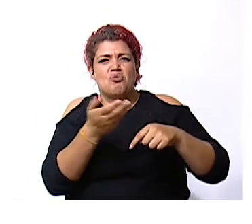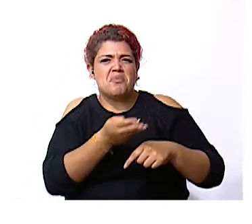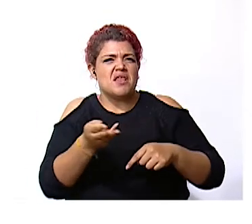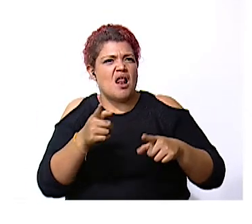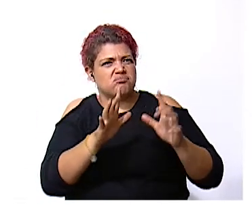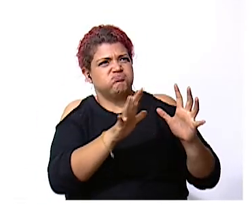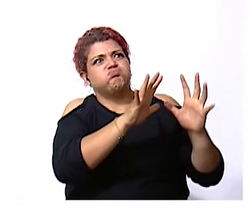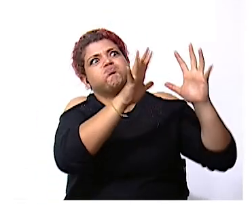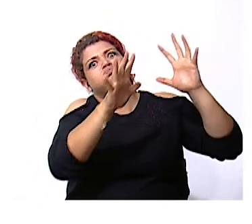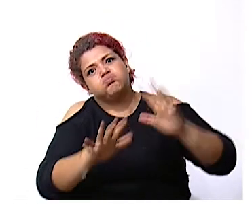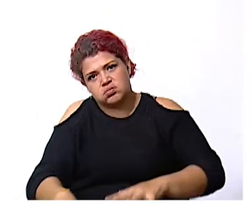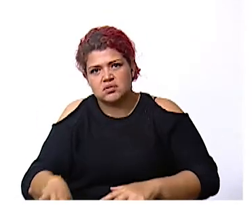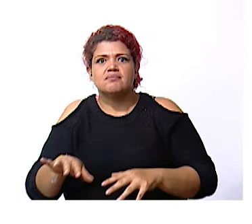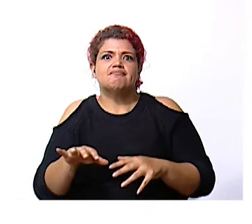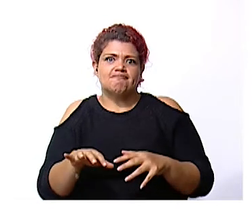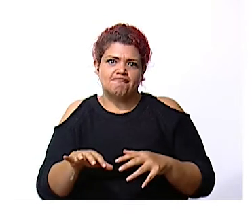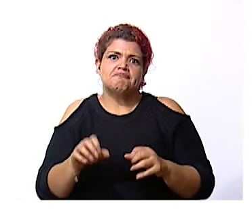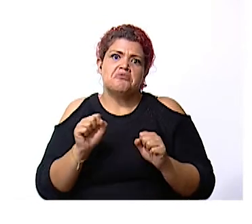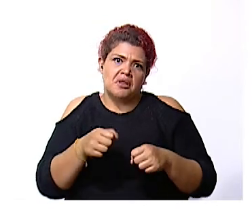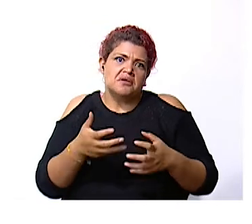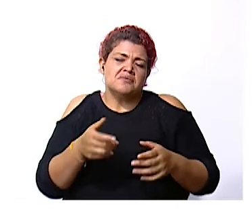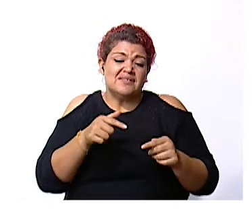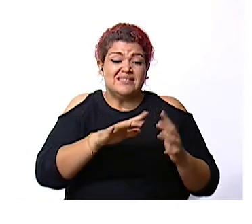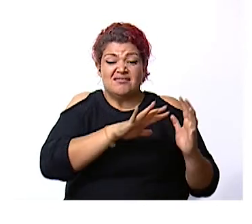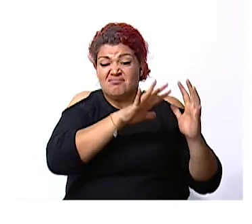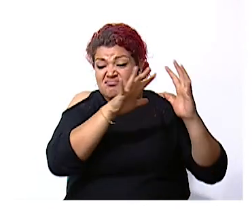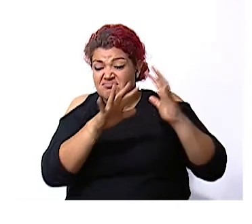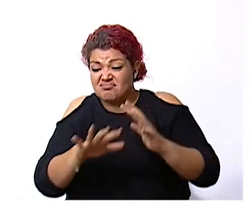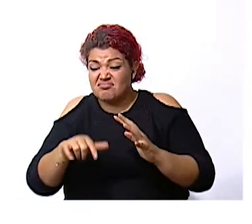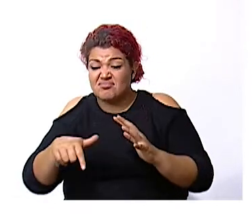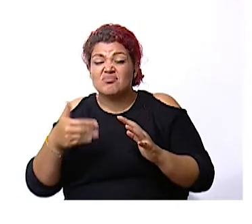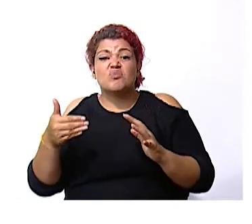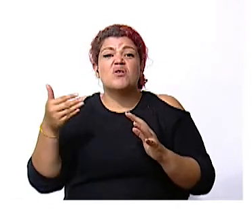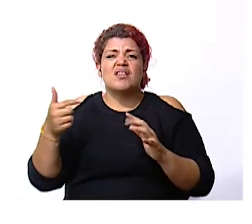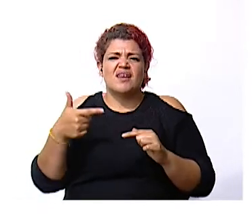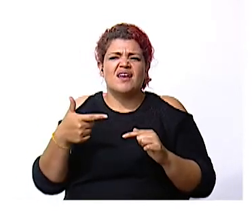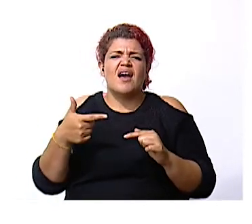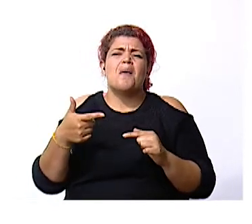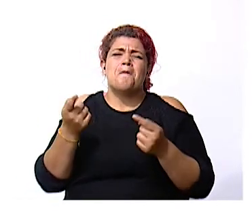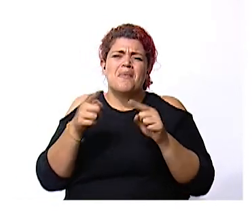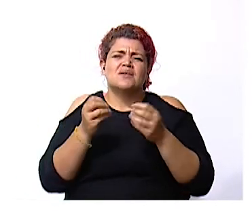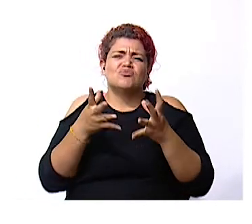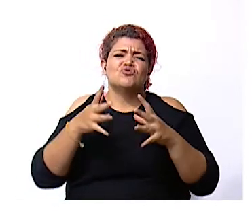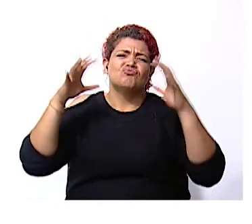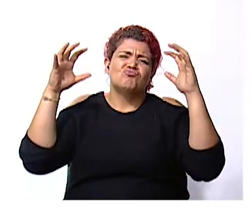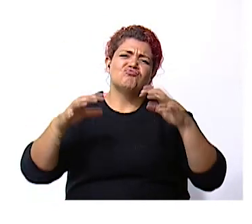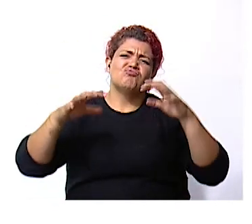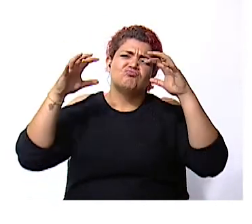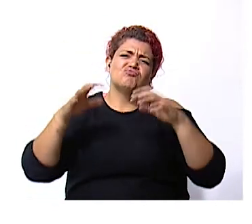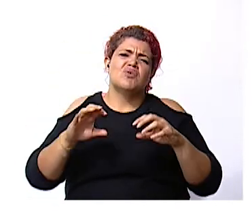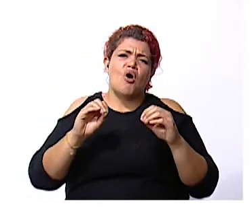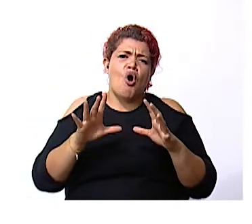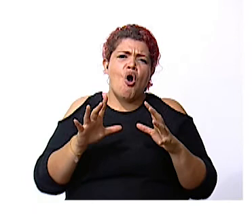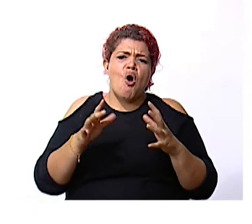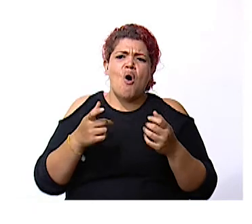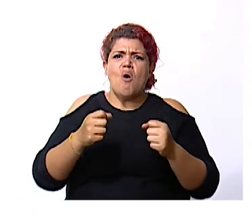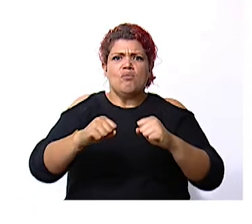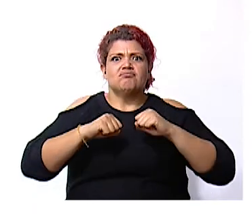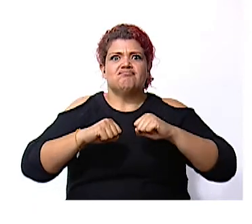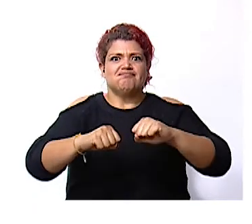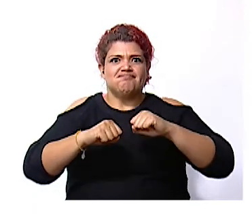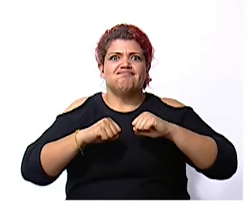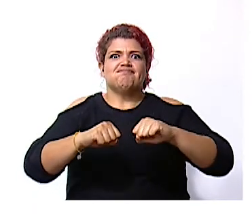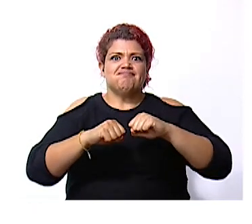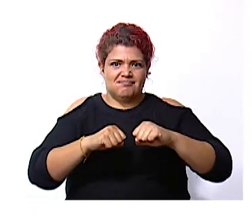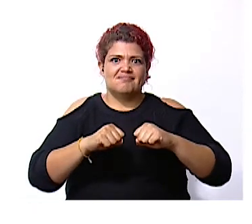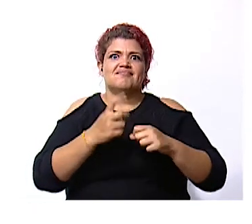los deslizamientos o derrumbes se presentan sobre todo en época lluviosa o durante periodos de actividad sísmica